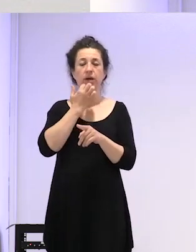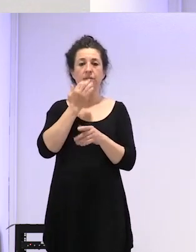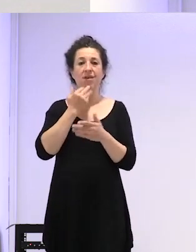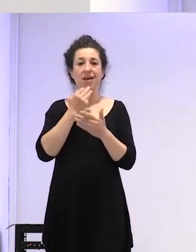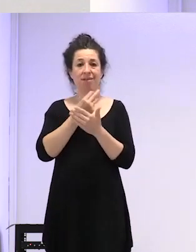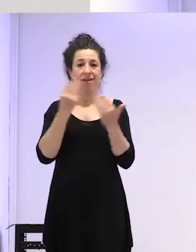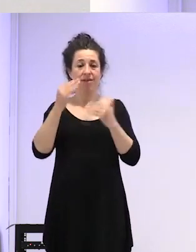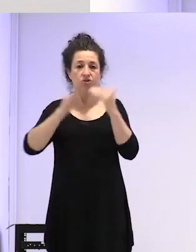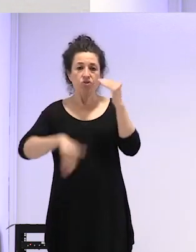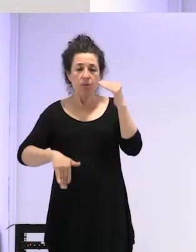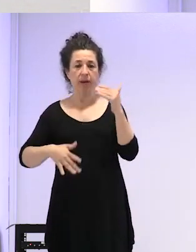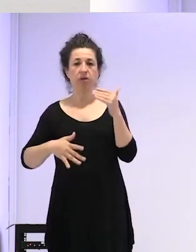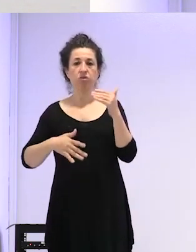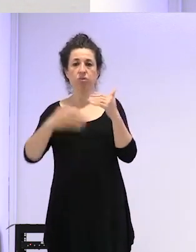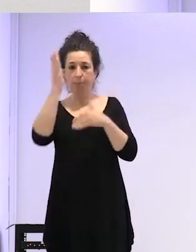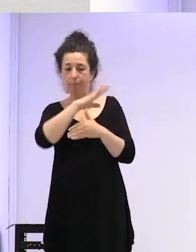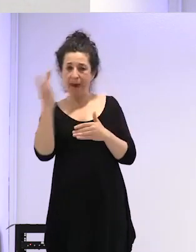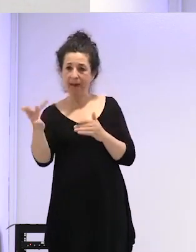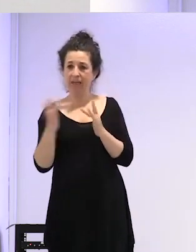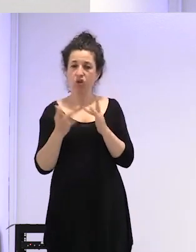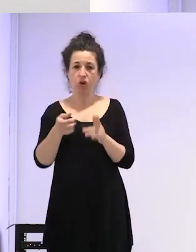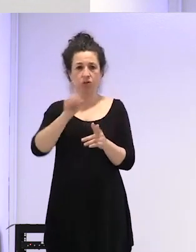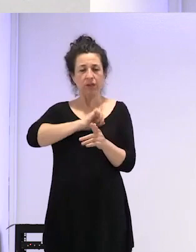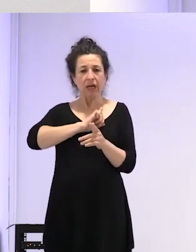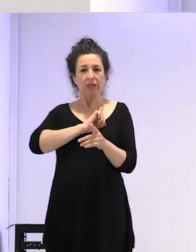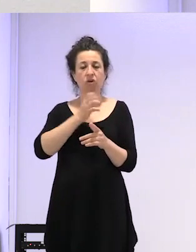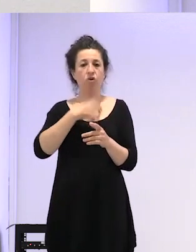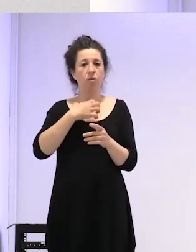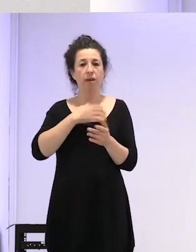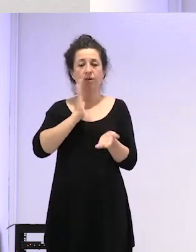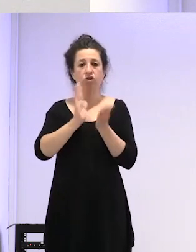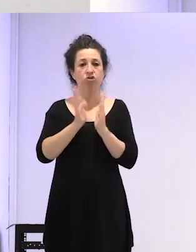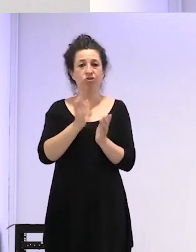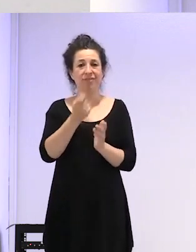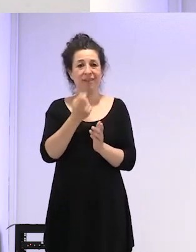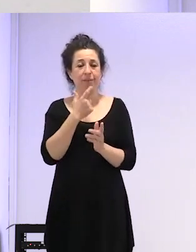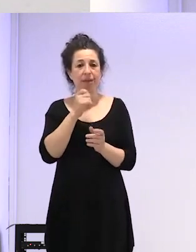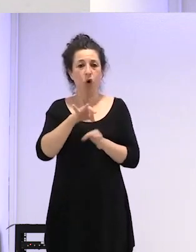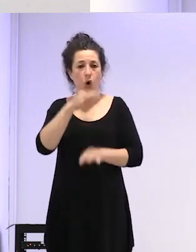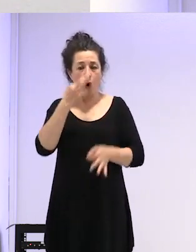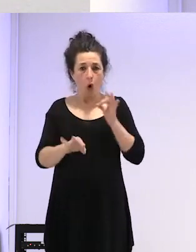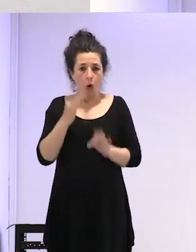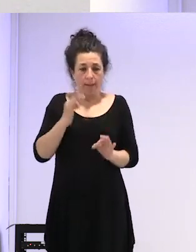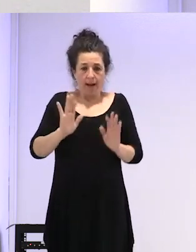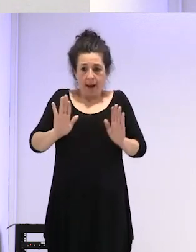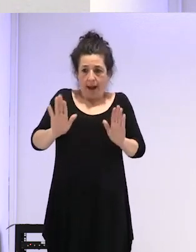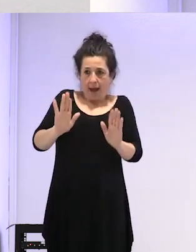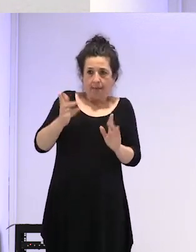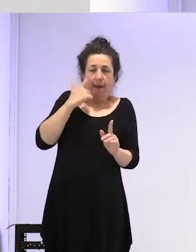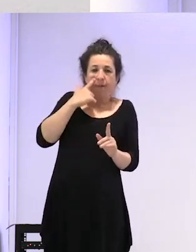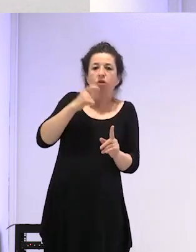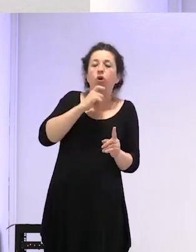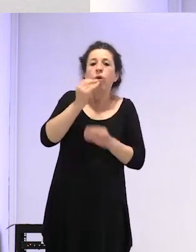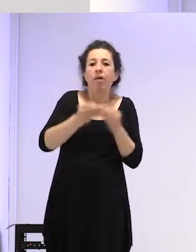acceder al tratamiento hormonal y ella me decía oye lo montamos para que espera, espera que aún me voy a ir al cáncer